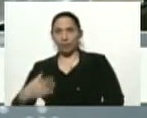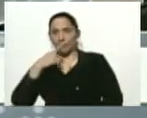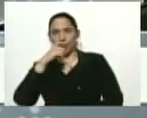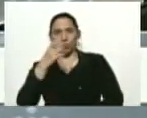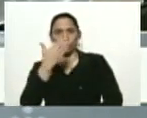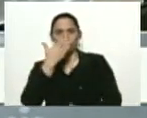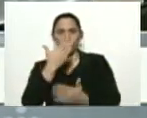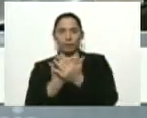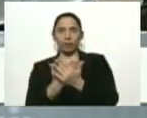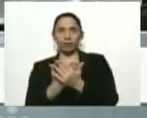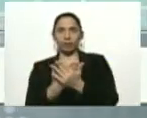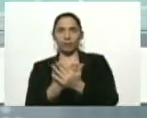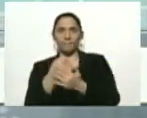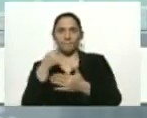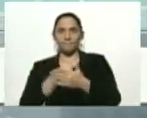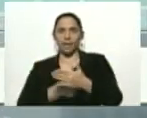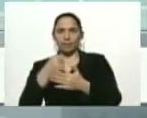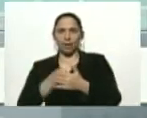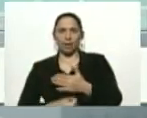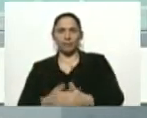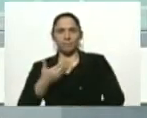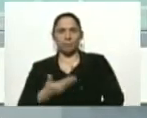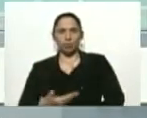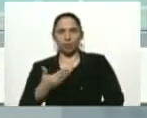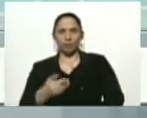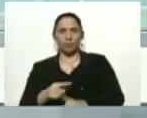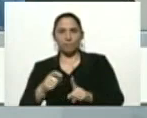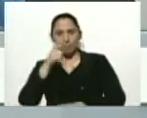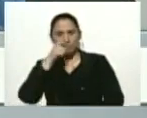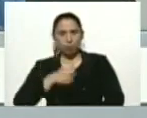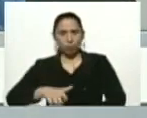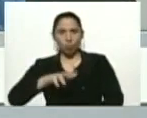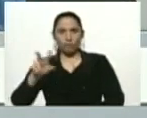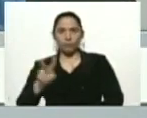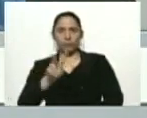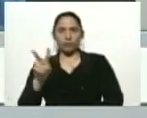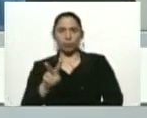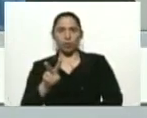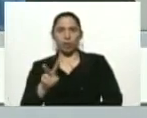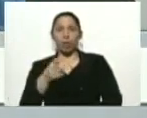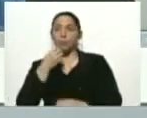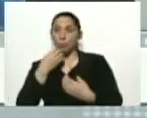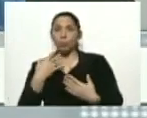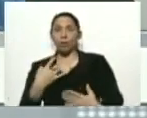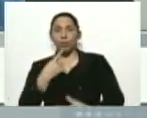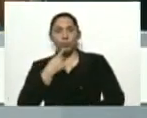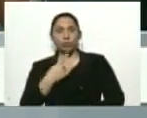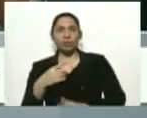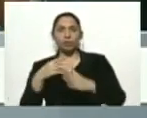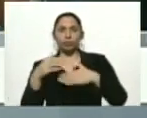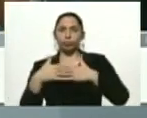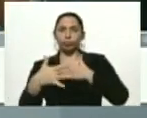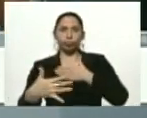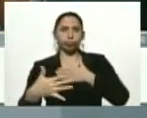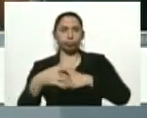frente de esta batalla tan importante para el pueblo venezolano. Y bueno, han dicho durante todo este tiempo, 77 días